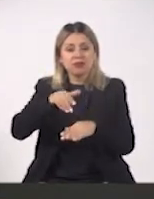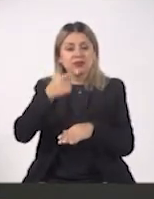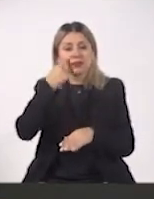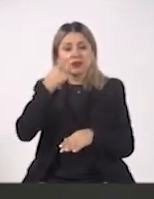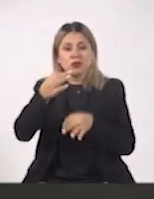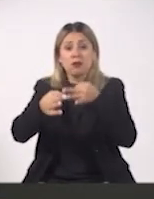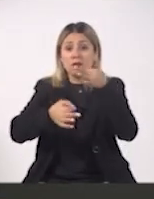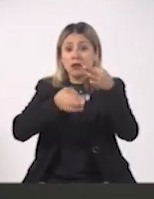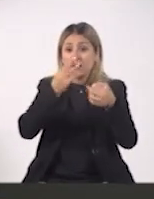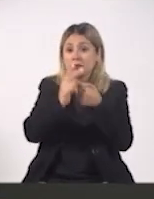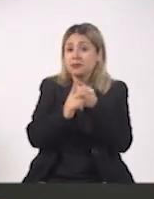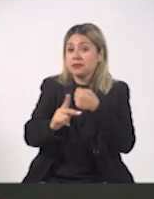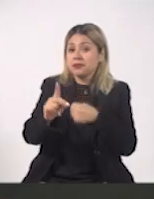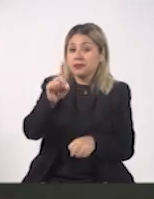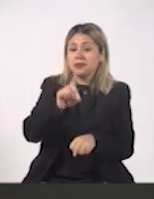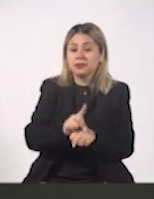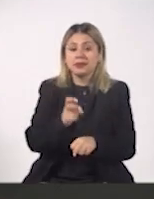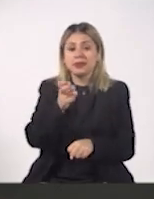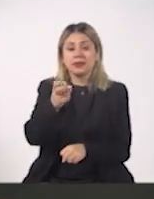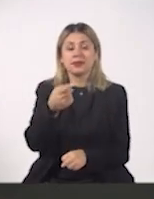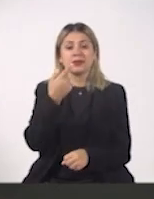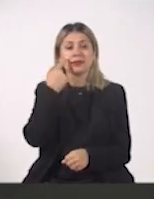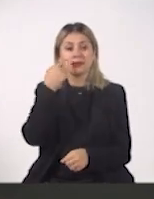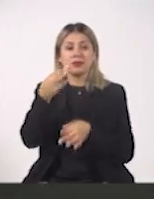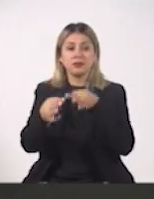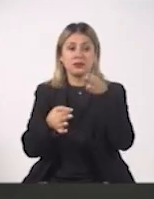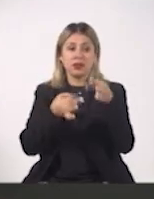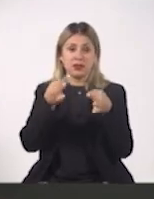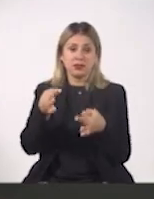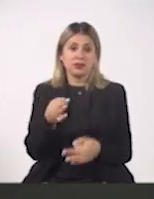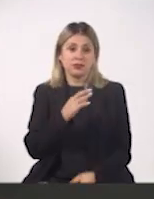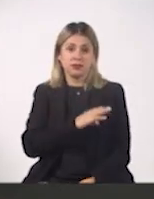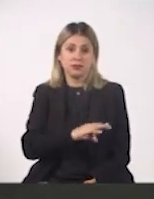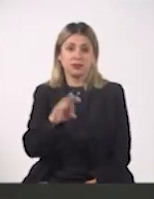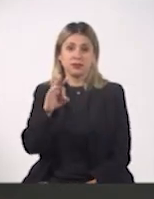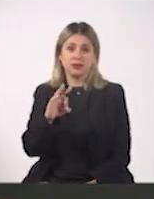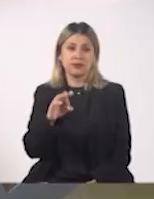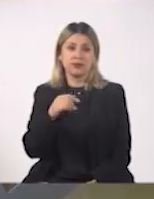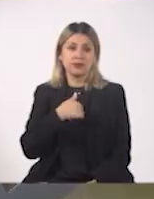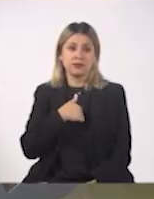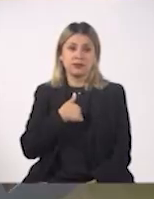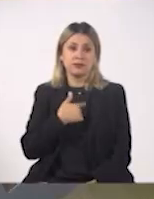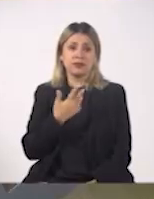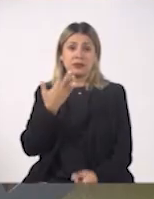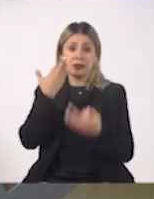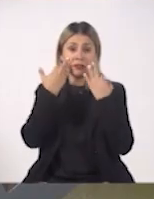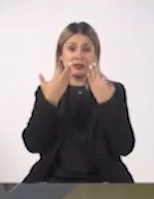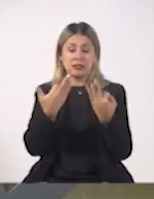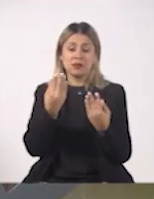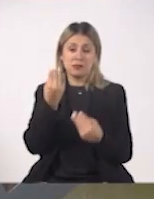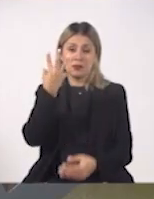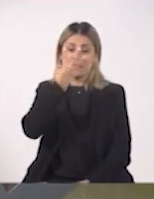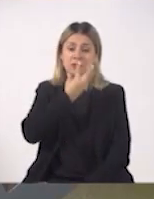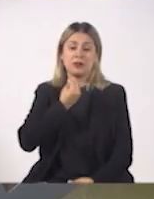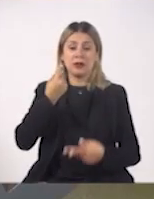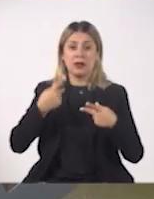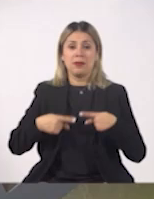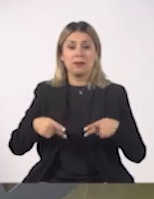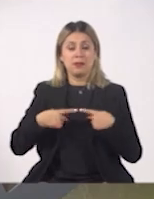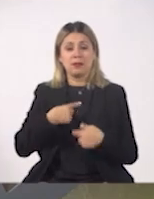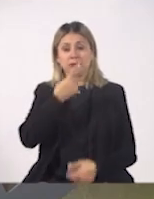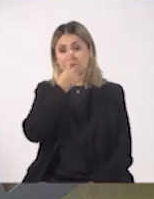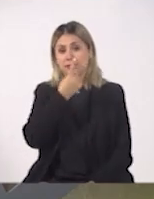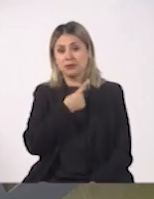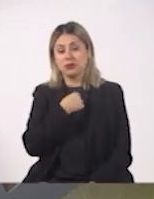en los siguientes días, porque esta plataforma va a tener ofertas. Así que he tenido testimonios muy bonitos, David, donde la gente me dice, oye, yo